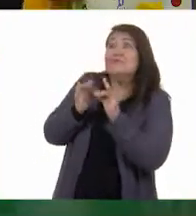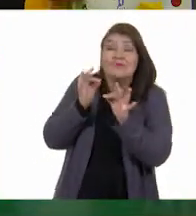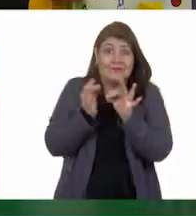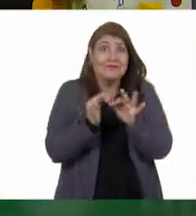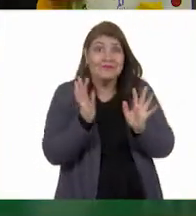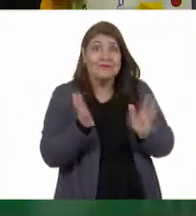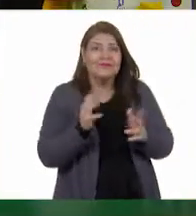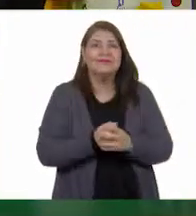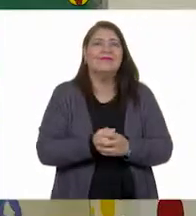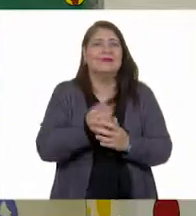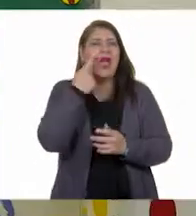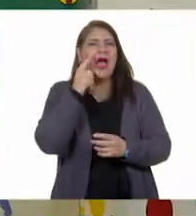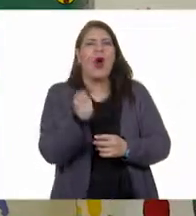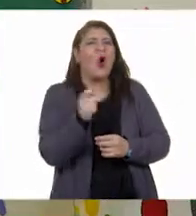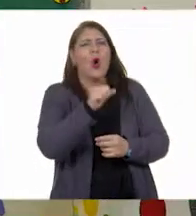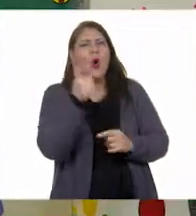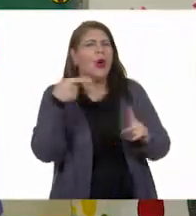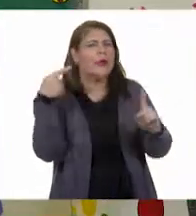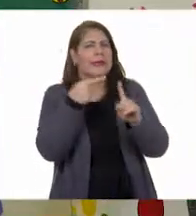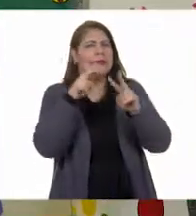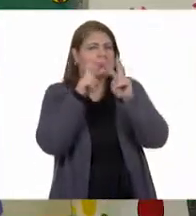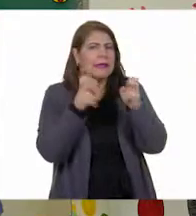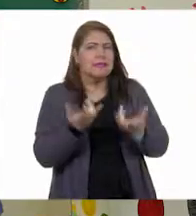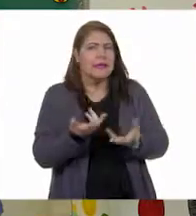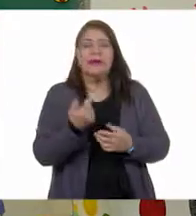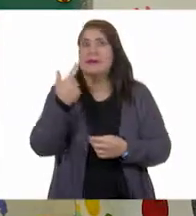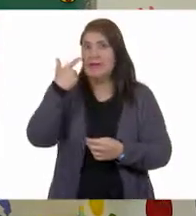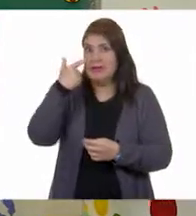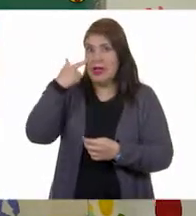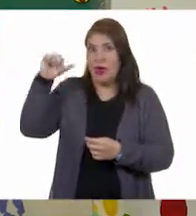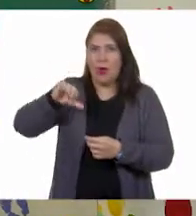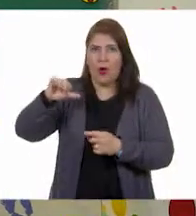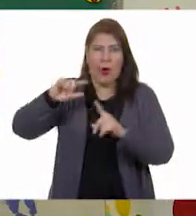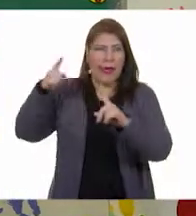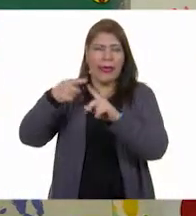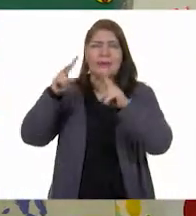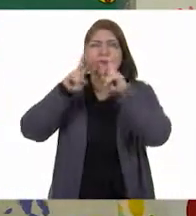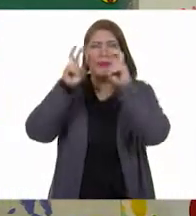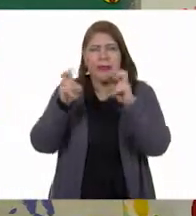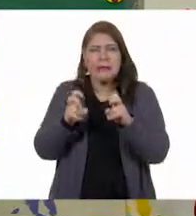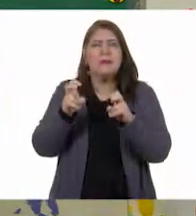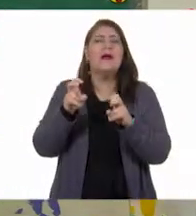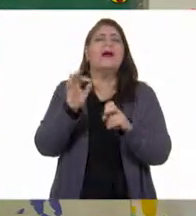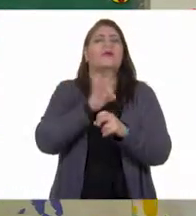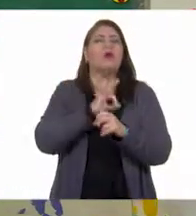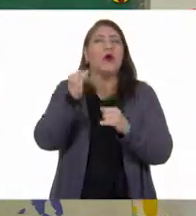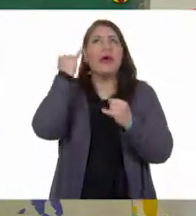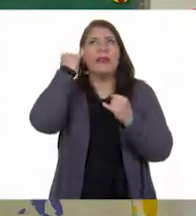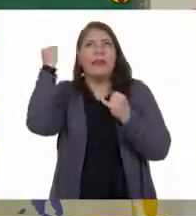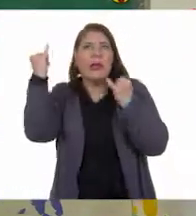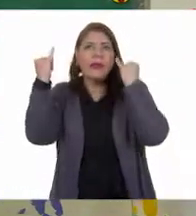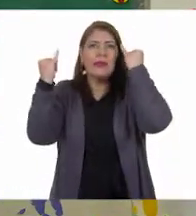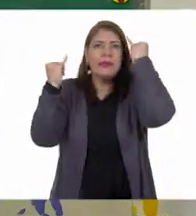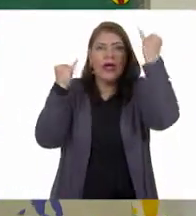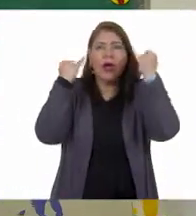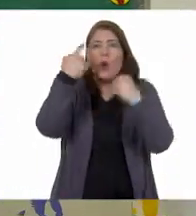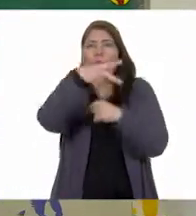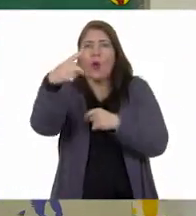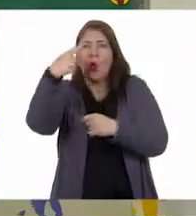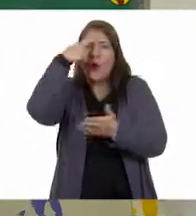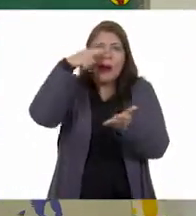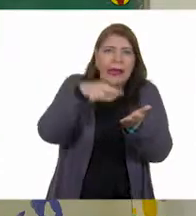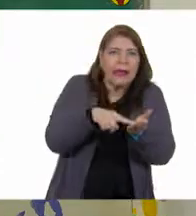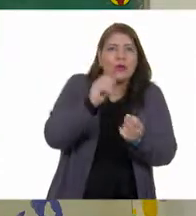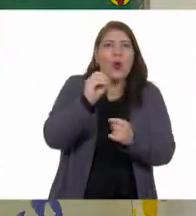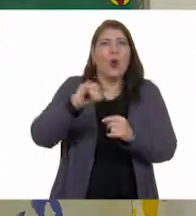cuál será el tema que vamos a ver hoy, maestra? Pues fíjate, Erick, que el día de hoy vamos a hablar de las diferentes ideas e intereses de las personas